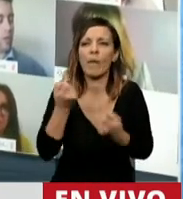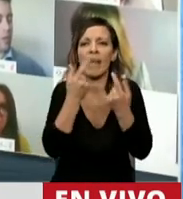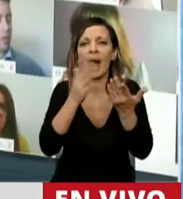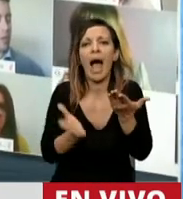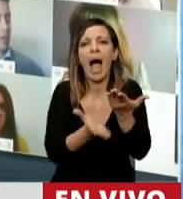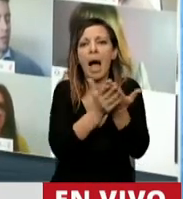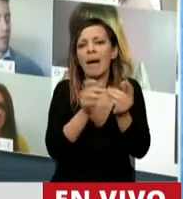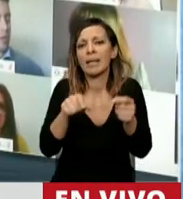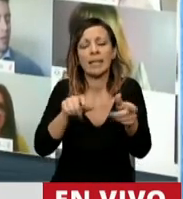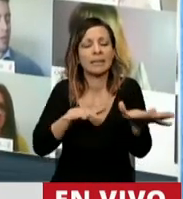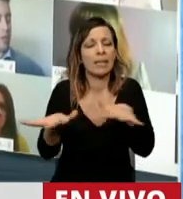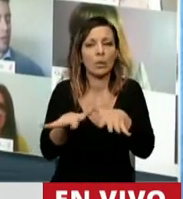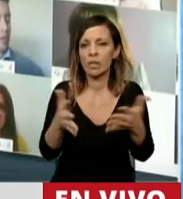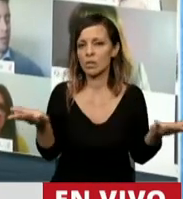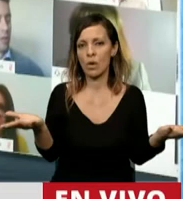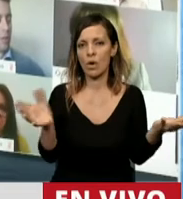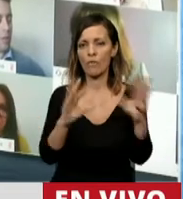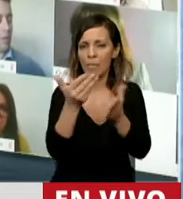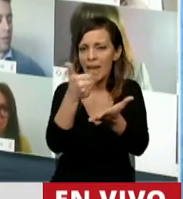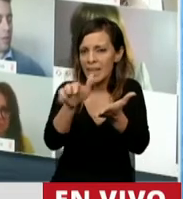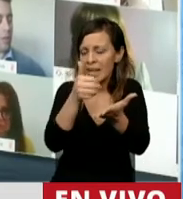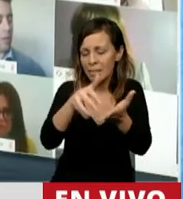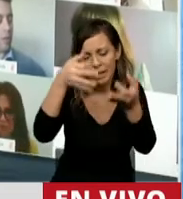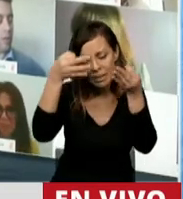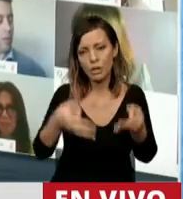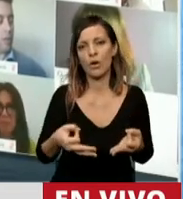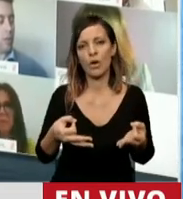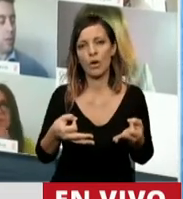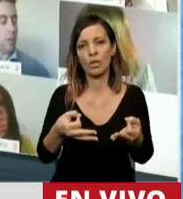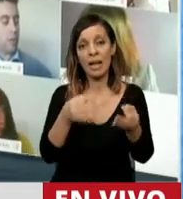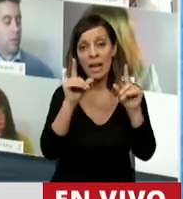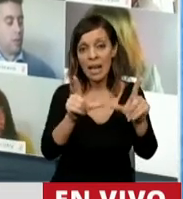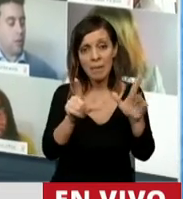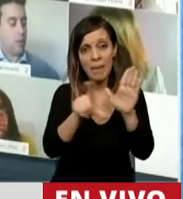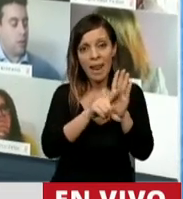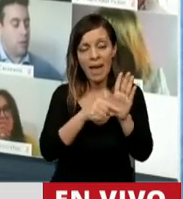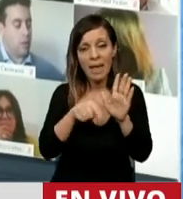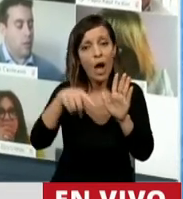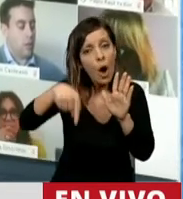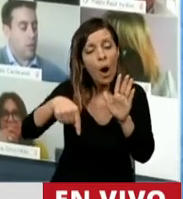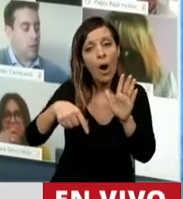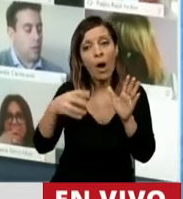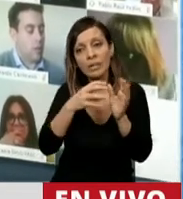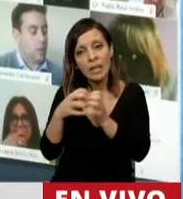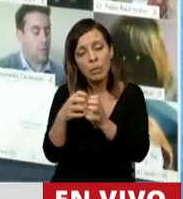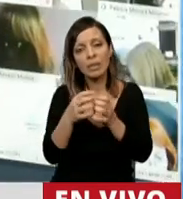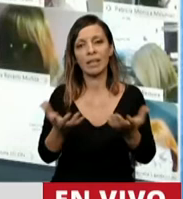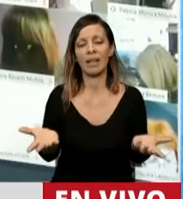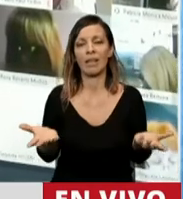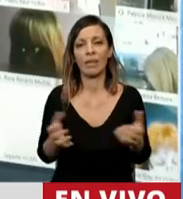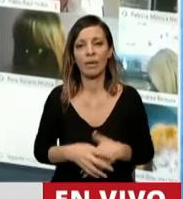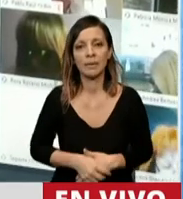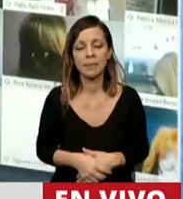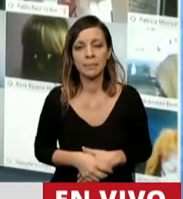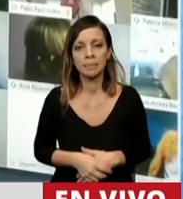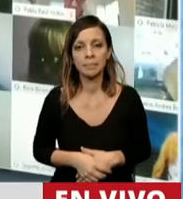semejante nivel de discriminación en la misma ley que hoy seguramente se va